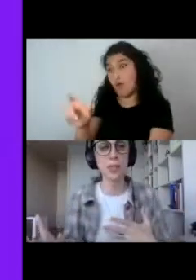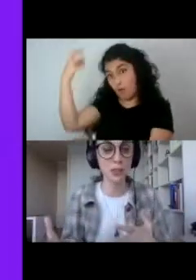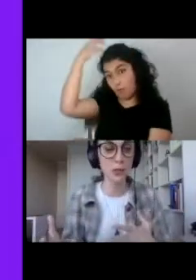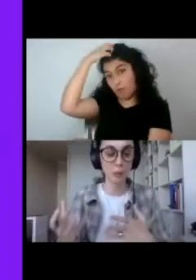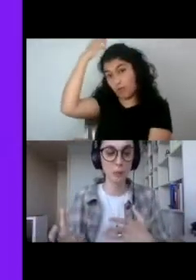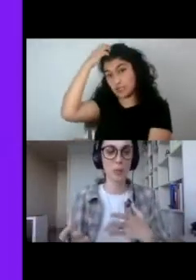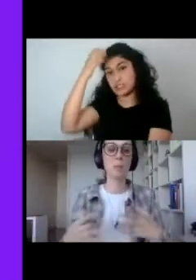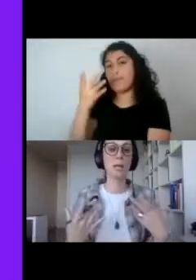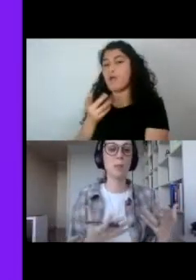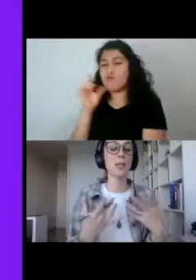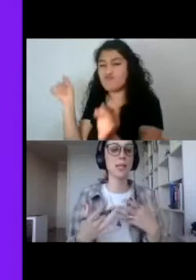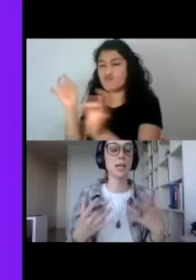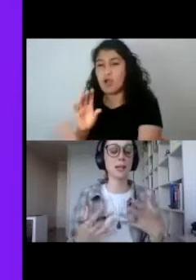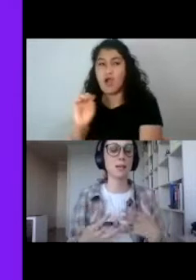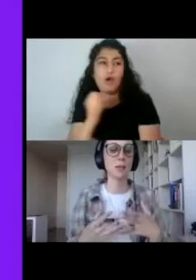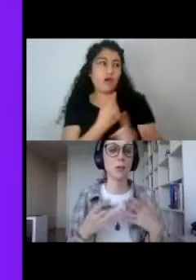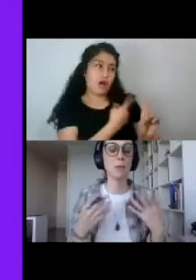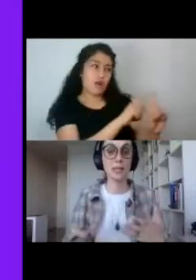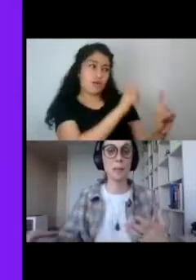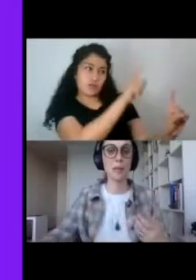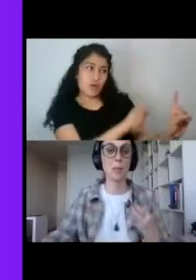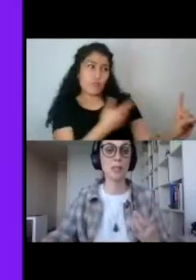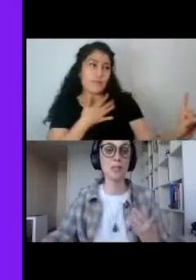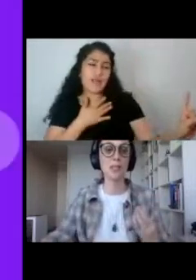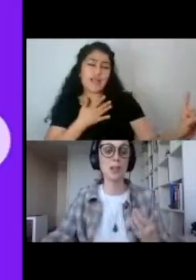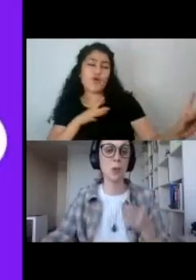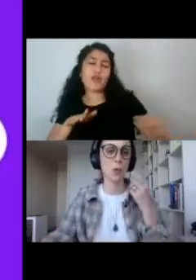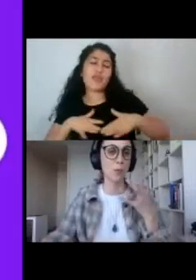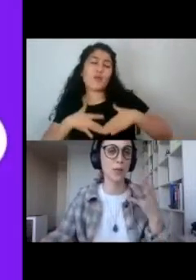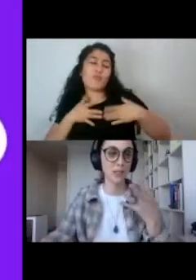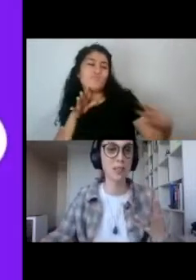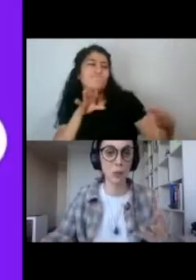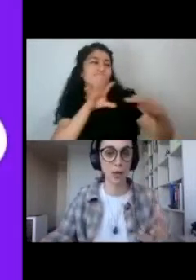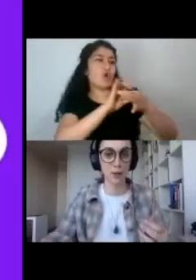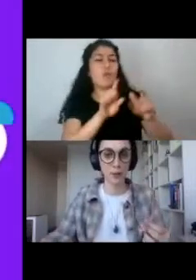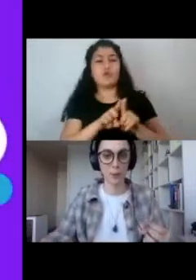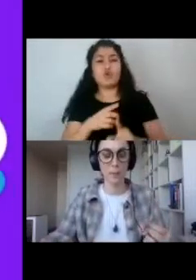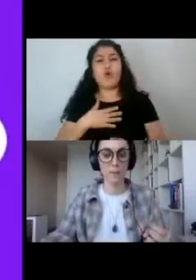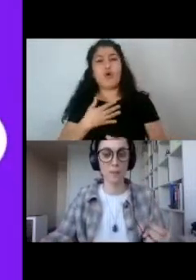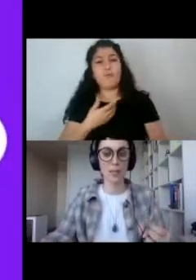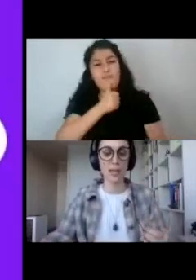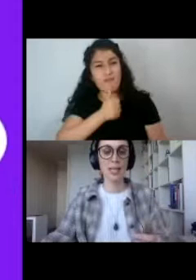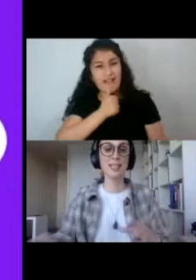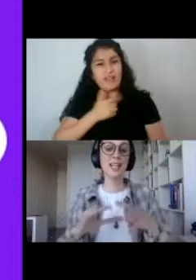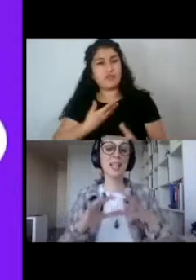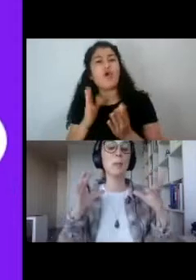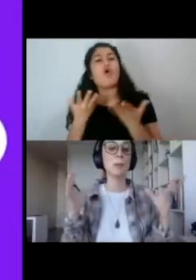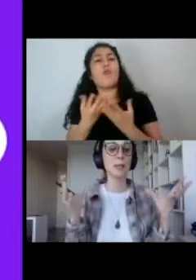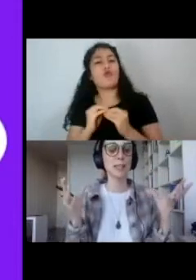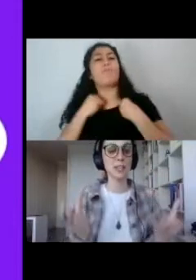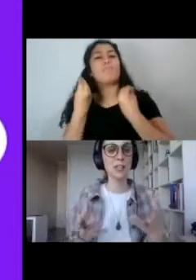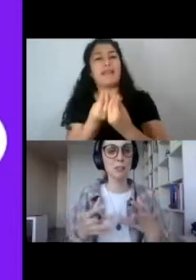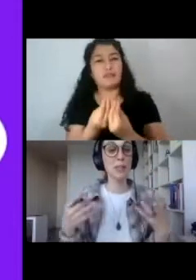amor secreto Aspect para poder estar completas, para poder ser individua. Este sería